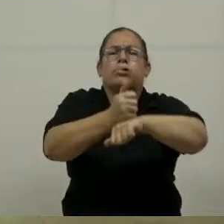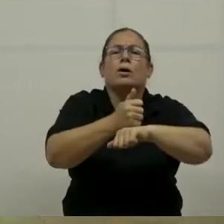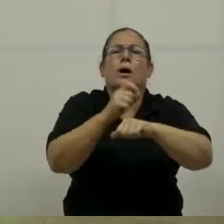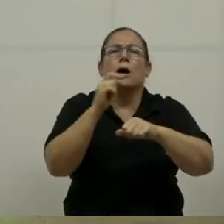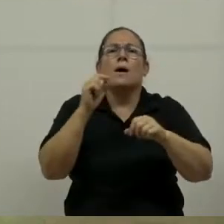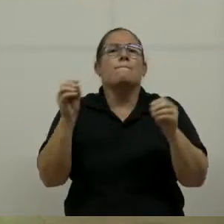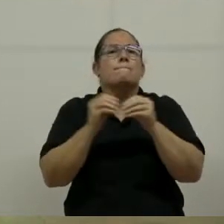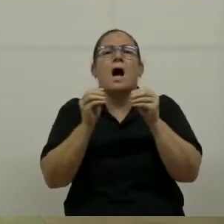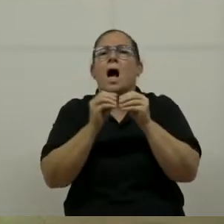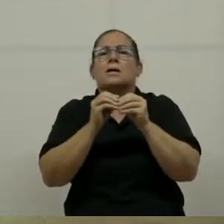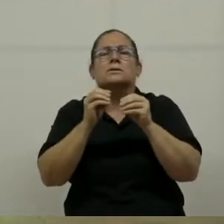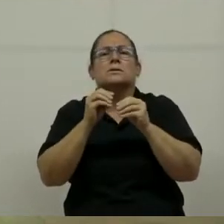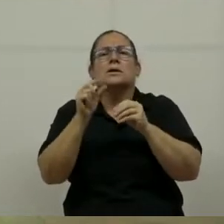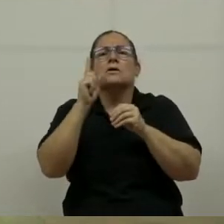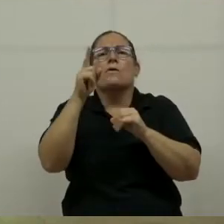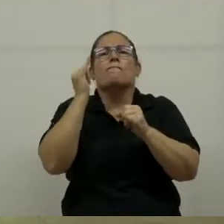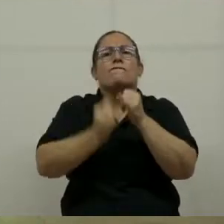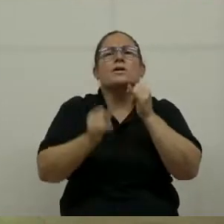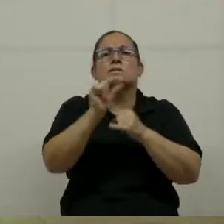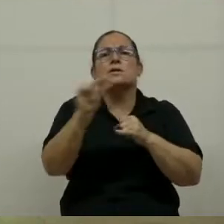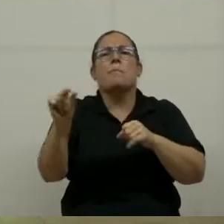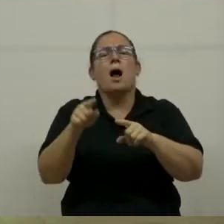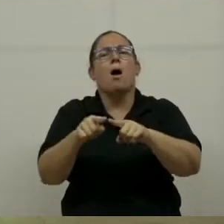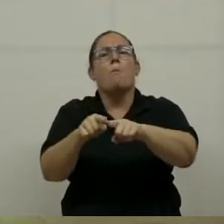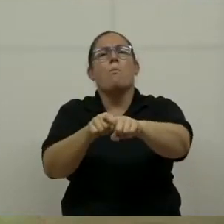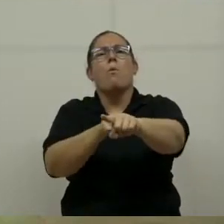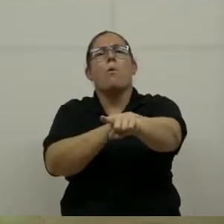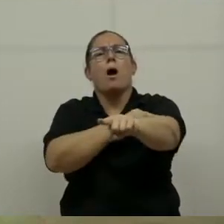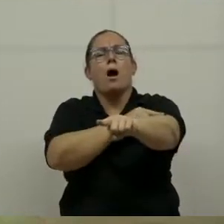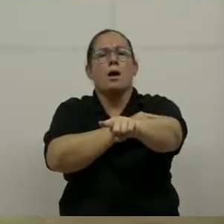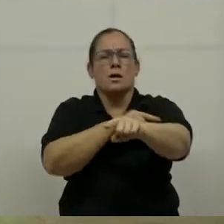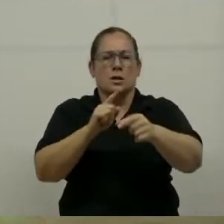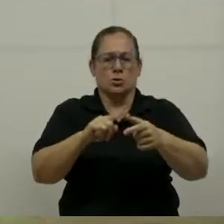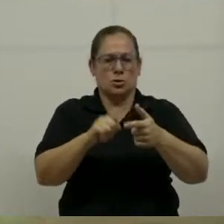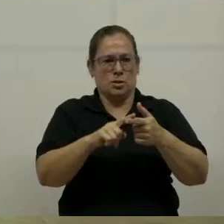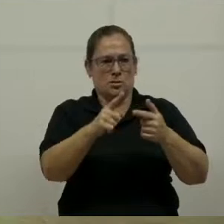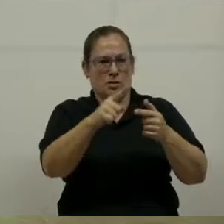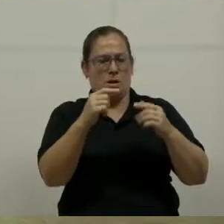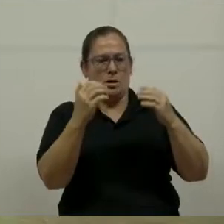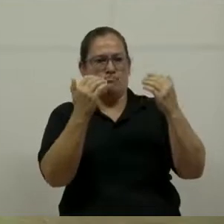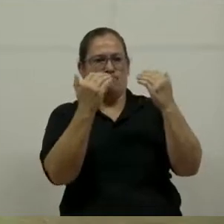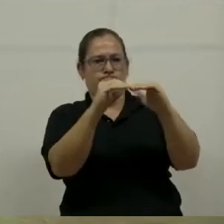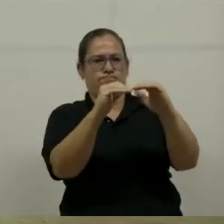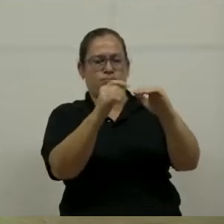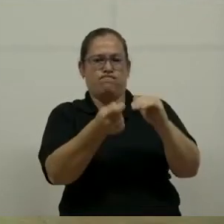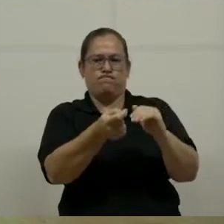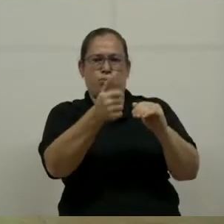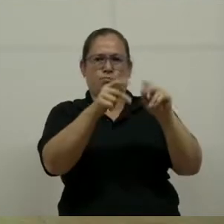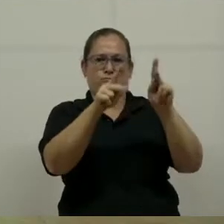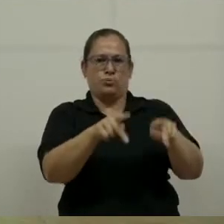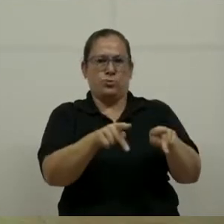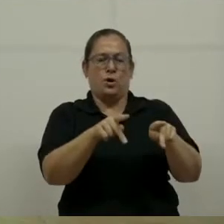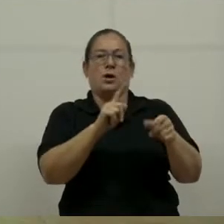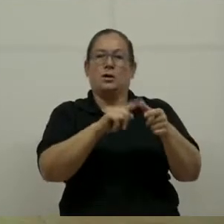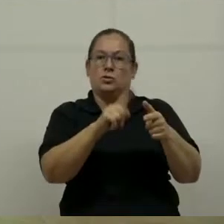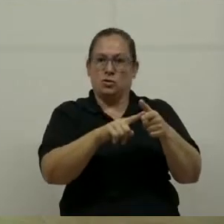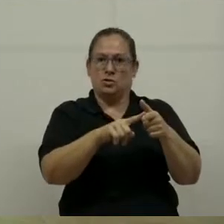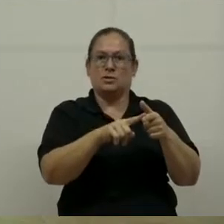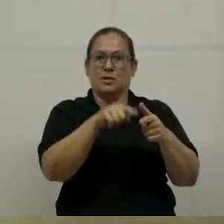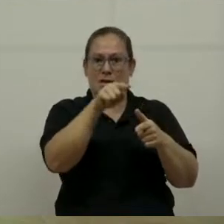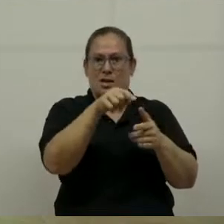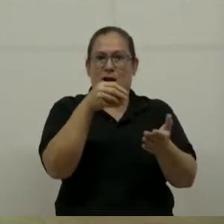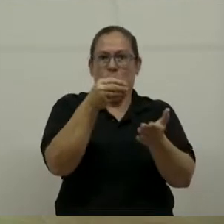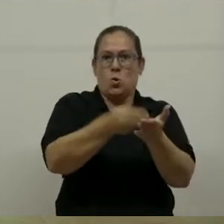si un fin de semana largo, digamos, de estos que han habido, el hotel está con ocupación permitida de acuerdo al aforo, es cuando más consume. Bueno, ahí le fijan el